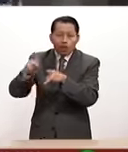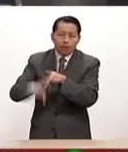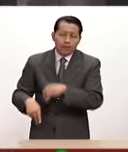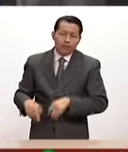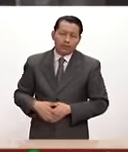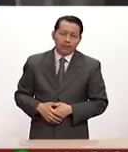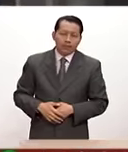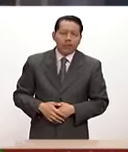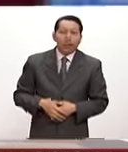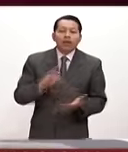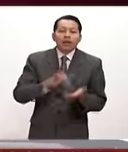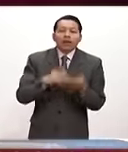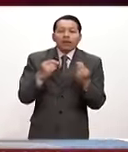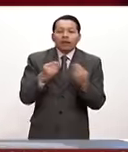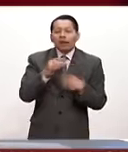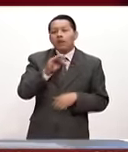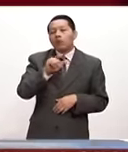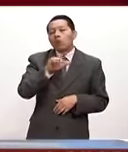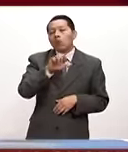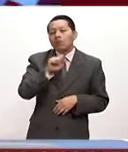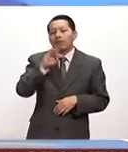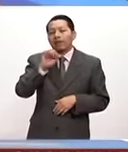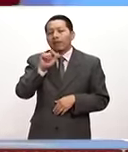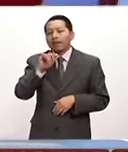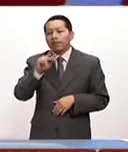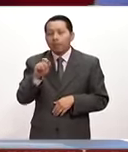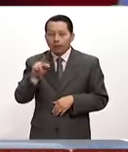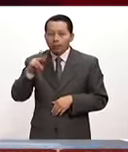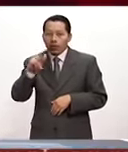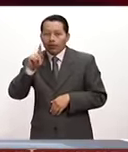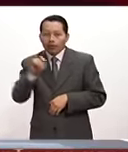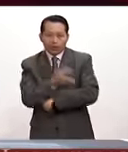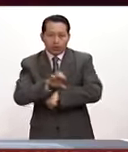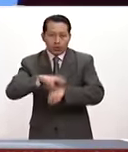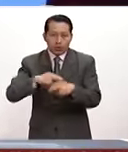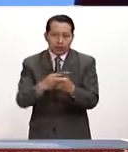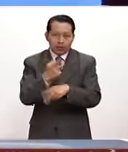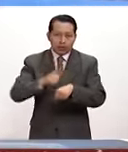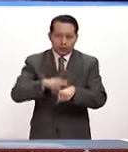Muchas gracias, Luis Felipe Puente, coordinador nacional. Gracias. buen día. Buenos días. Gracias. Gracias.